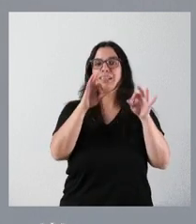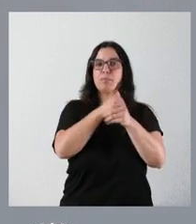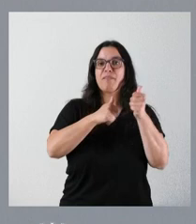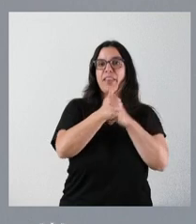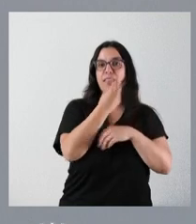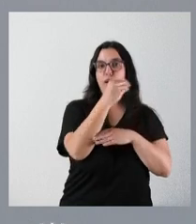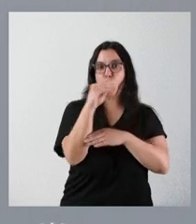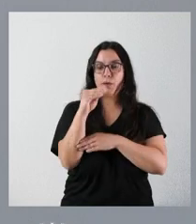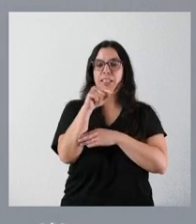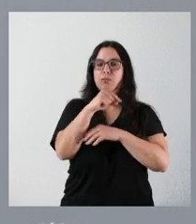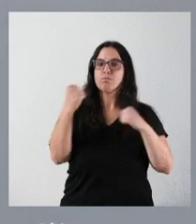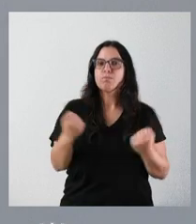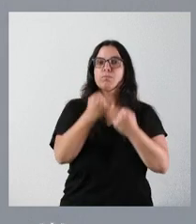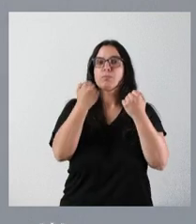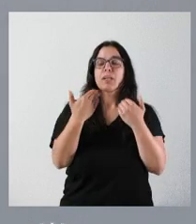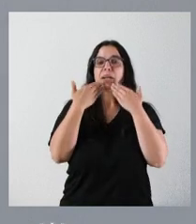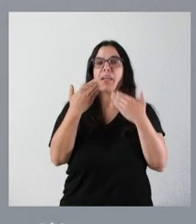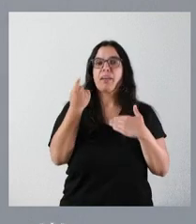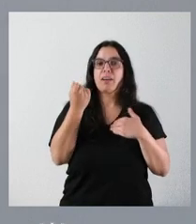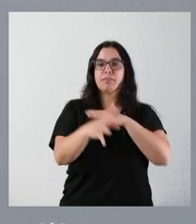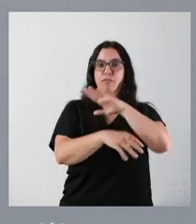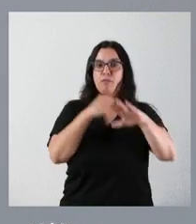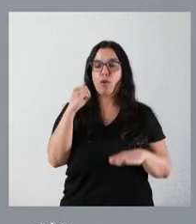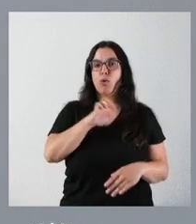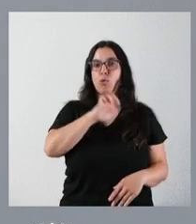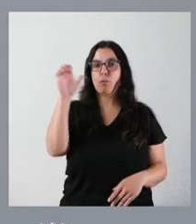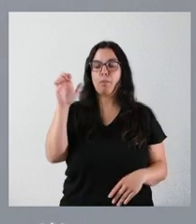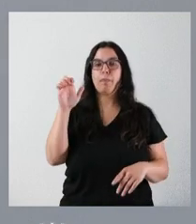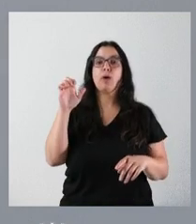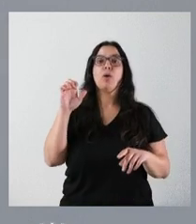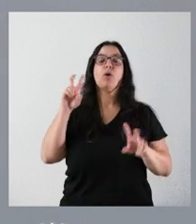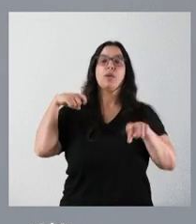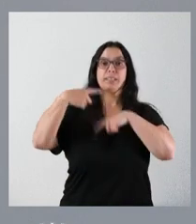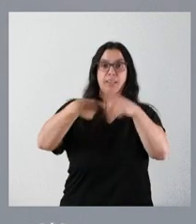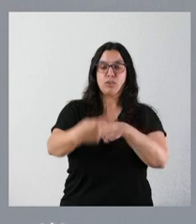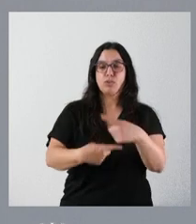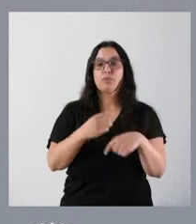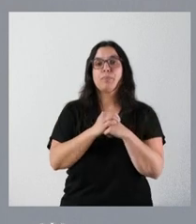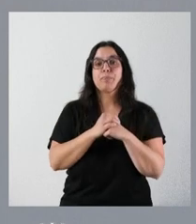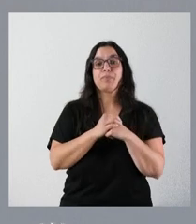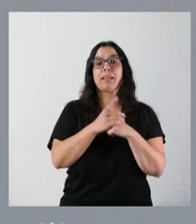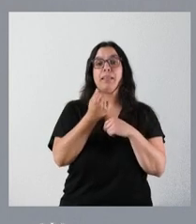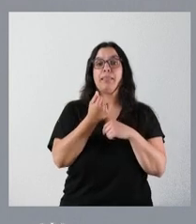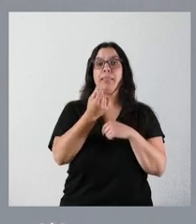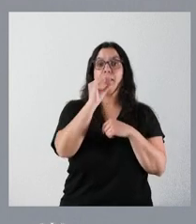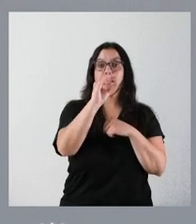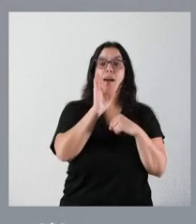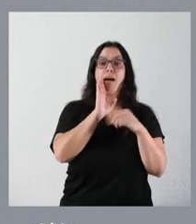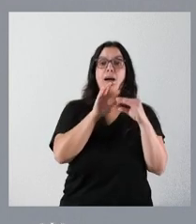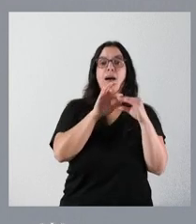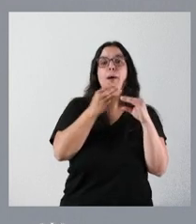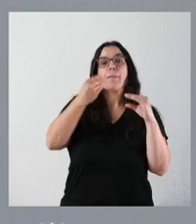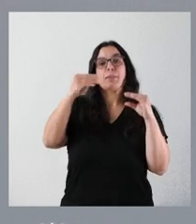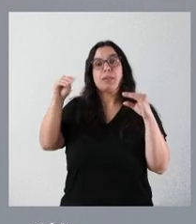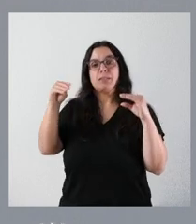Son actuaciones financiadas con cargo a los fondos europeos Next Generation. Y a estas cantidades habrá que añadir las